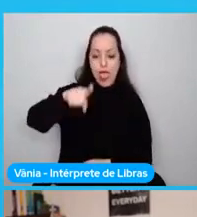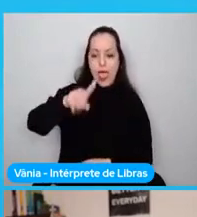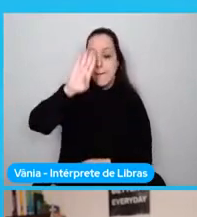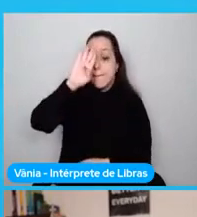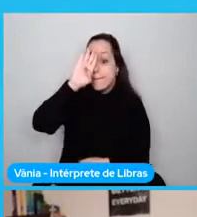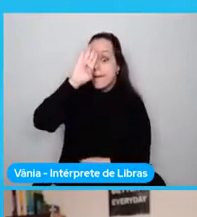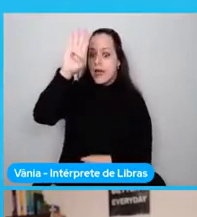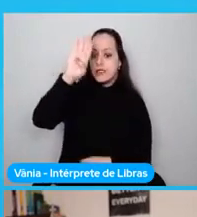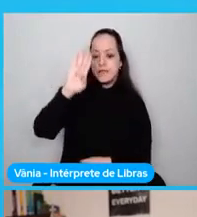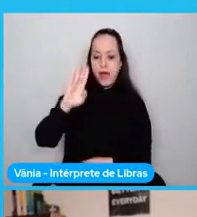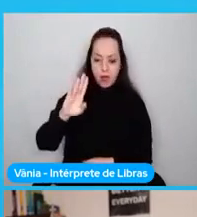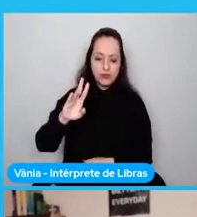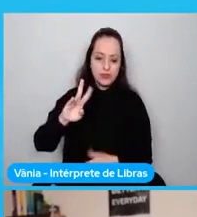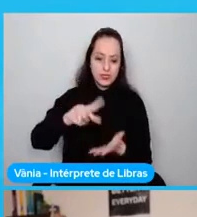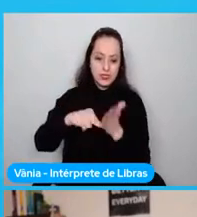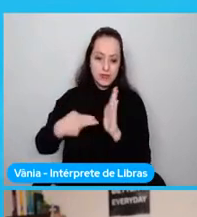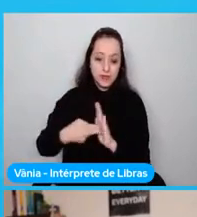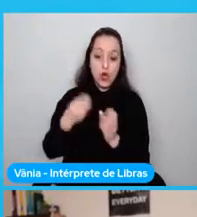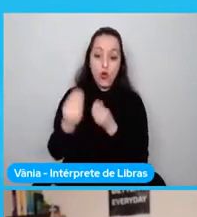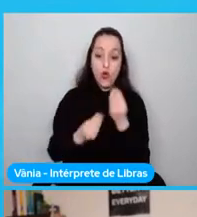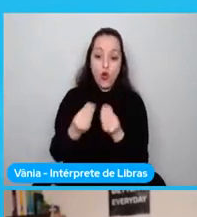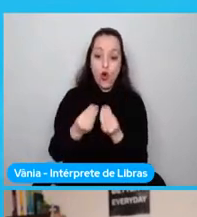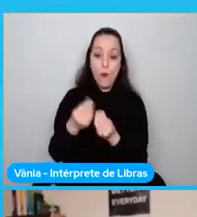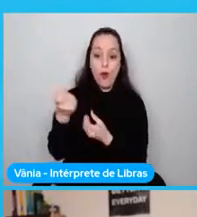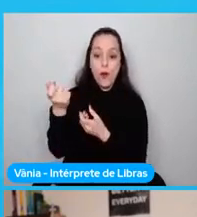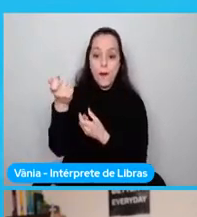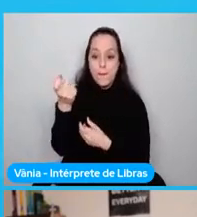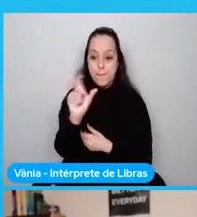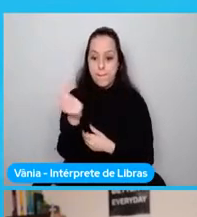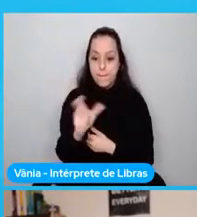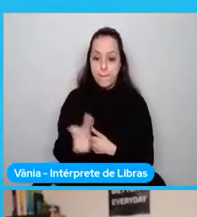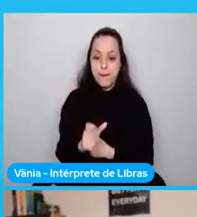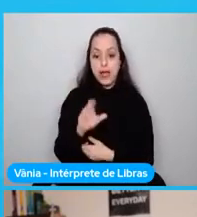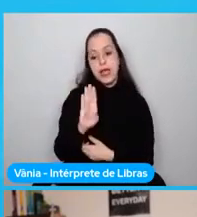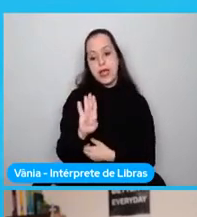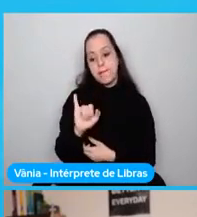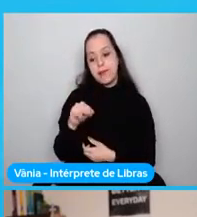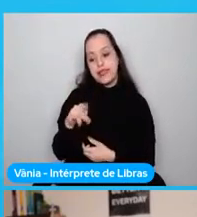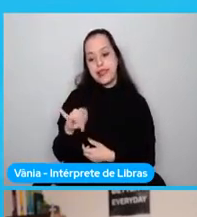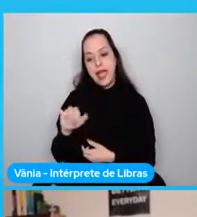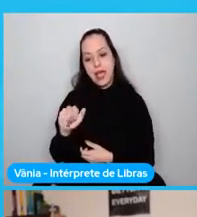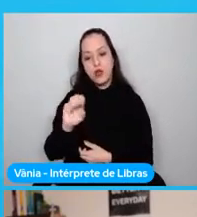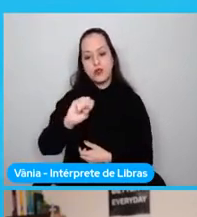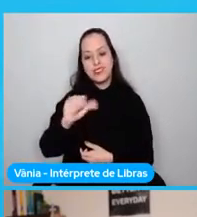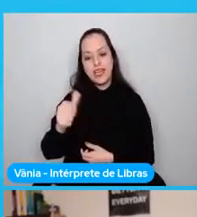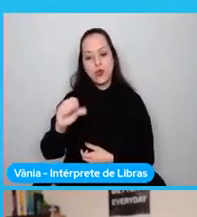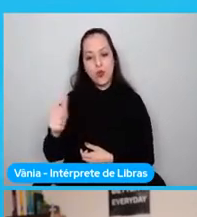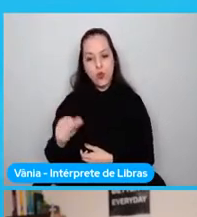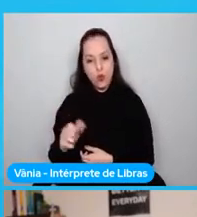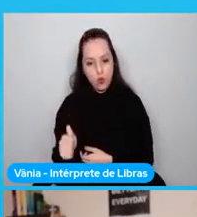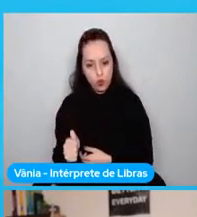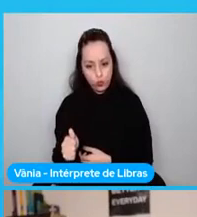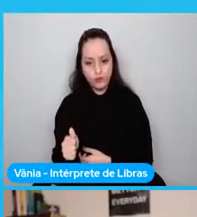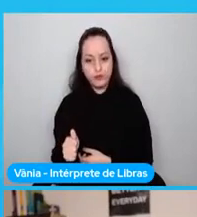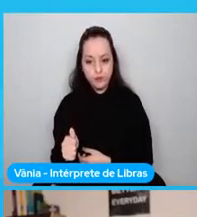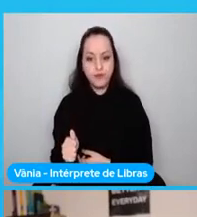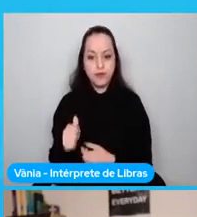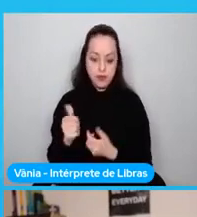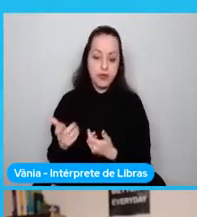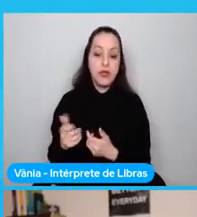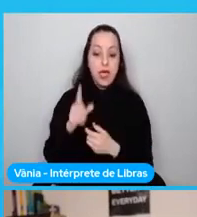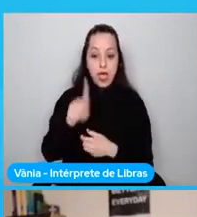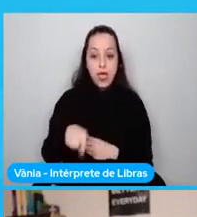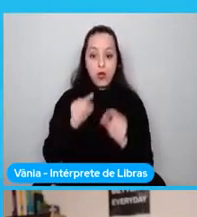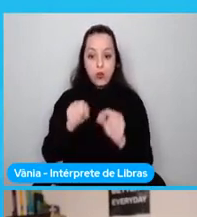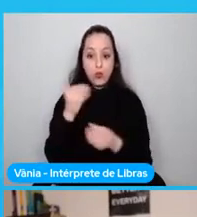la representación binaria, pero existe también una representación textual que es la que se representa